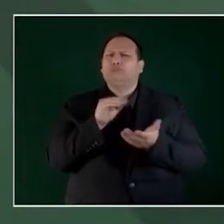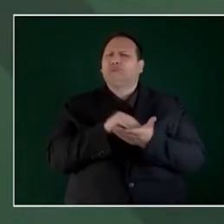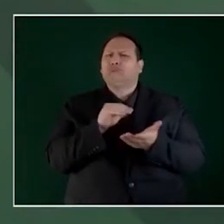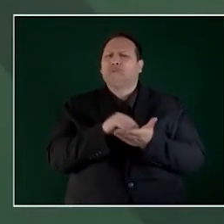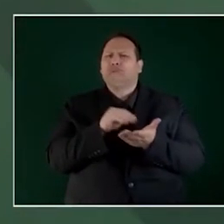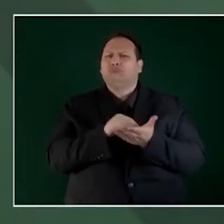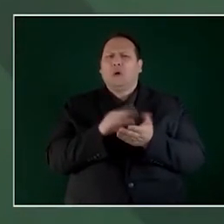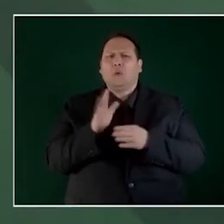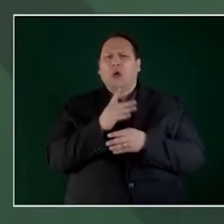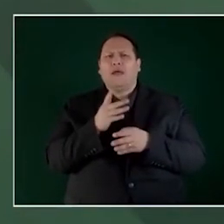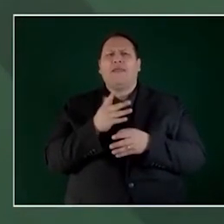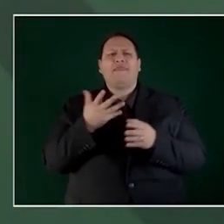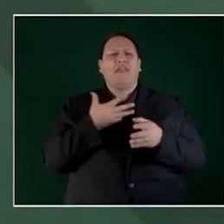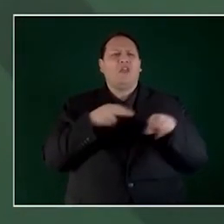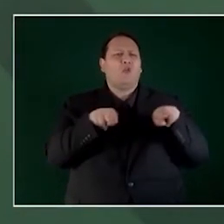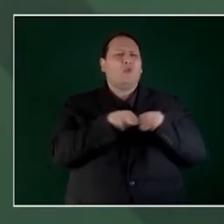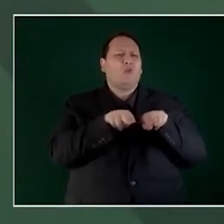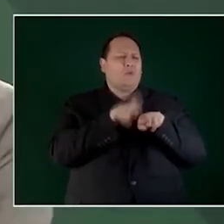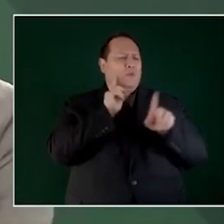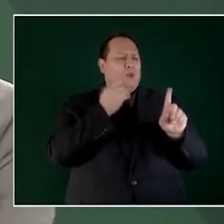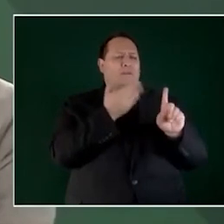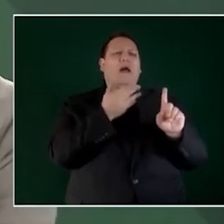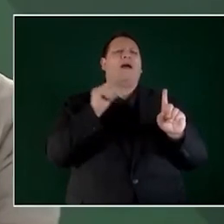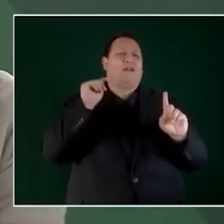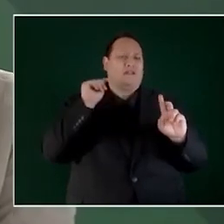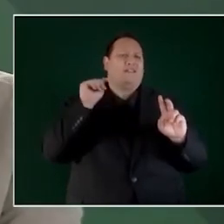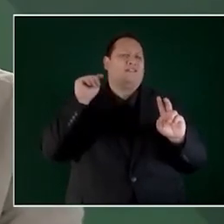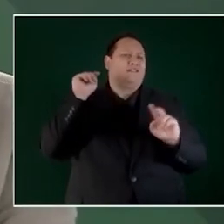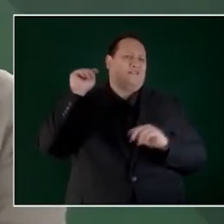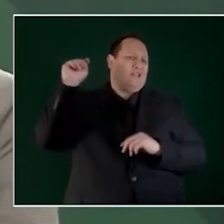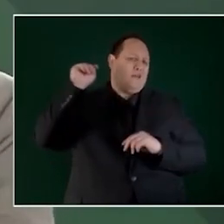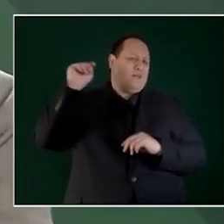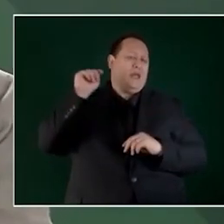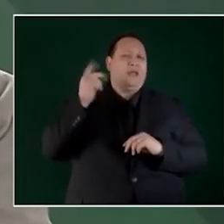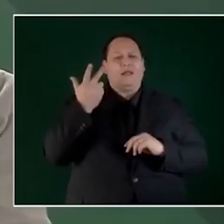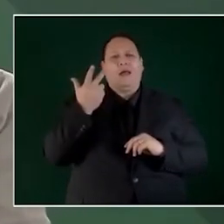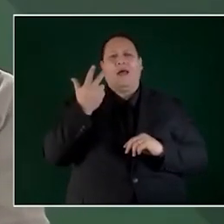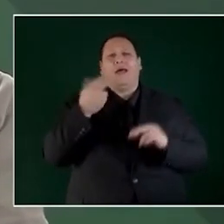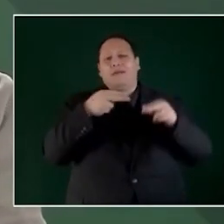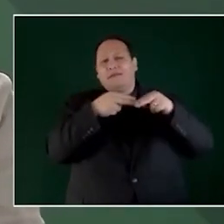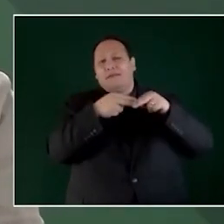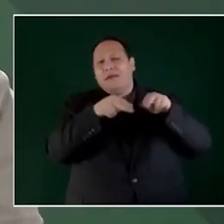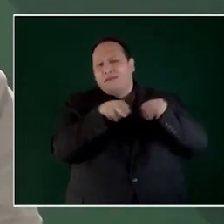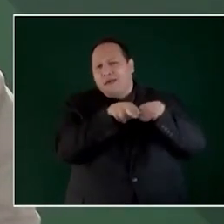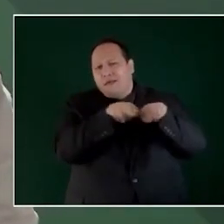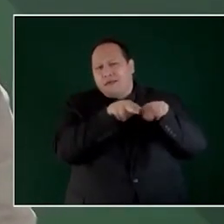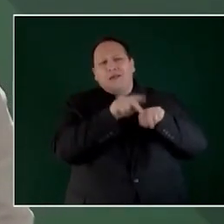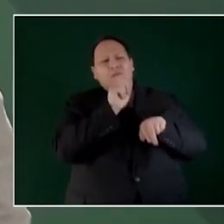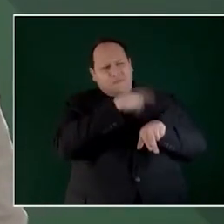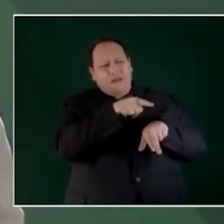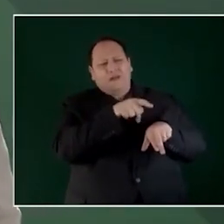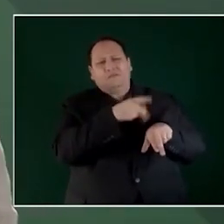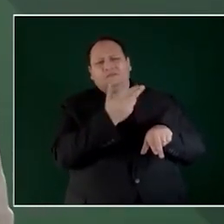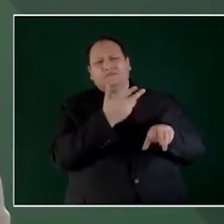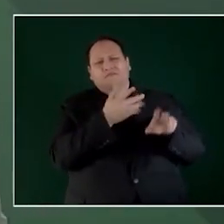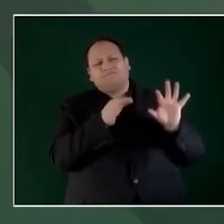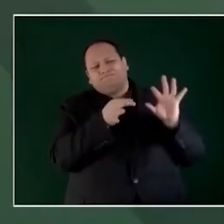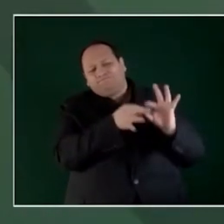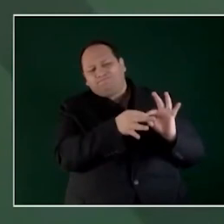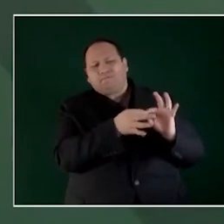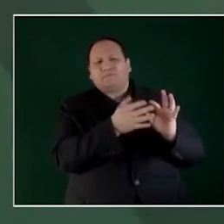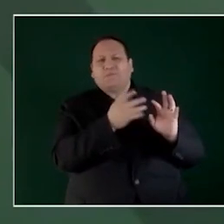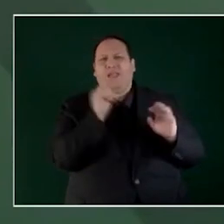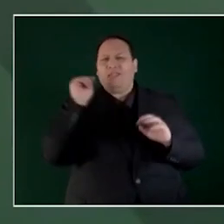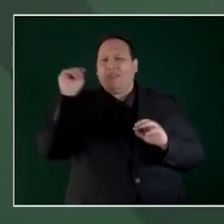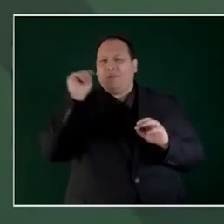viuda, una nuera tabasqueña, nietos de